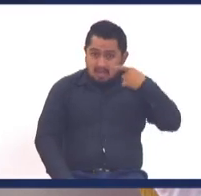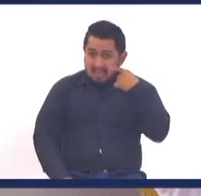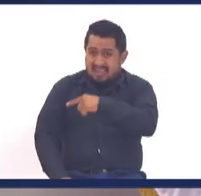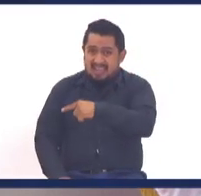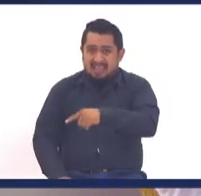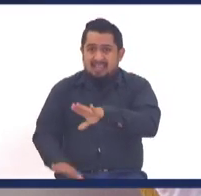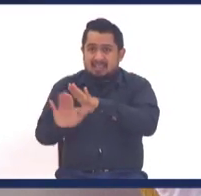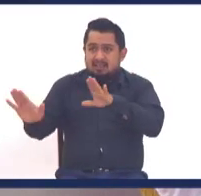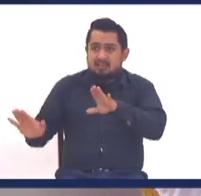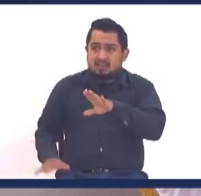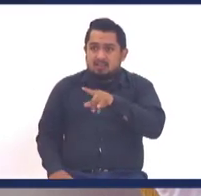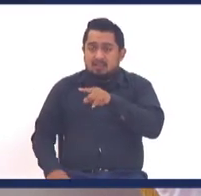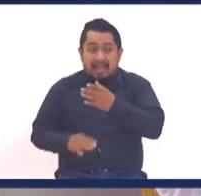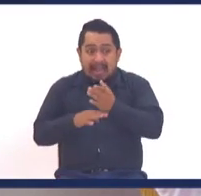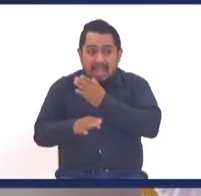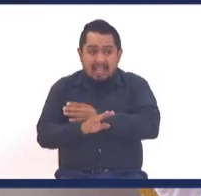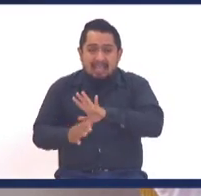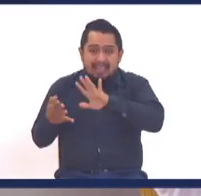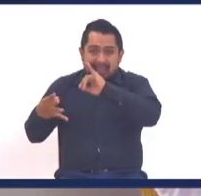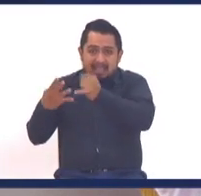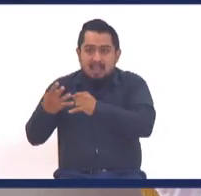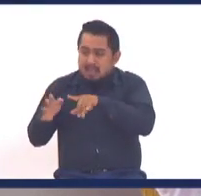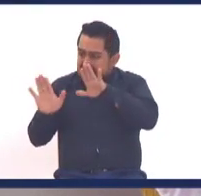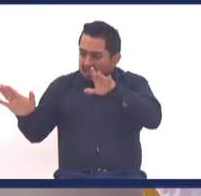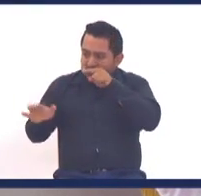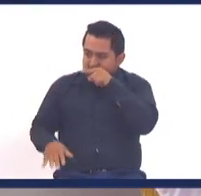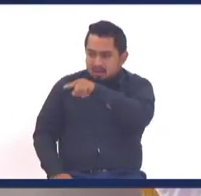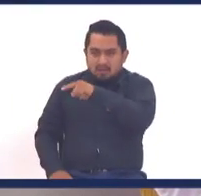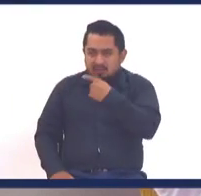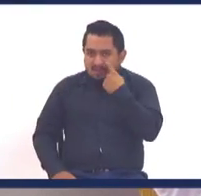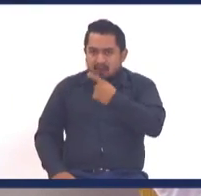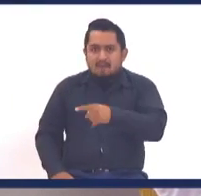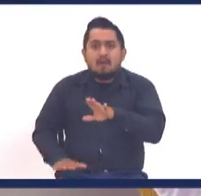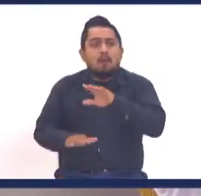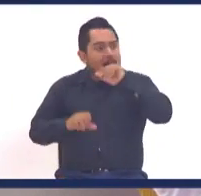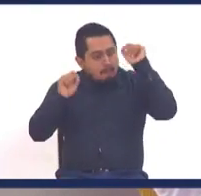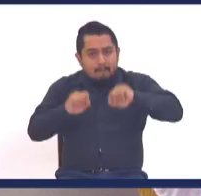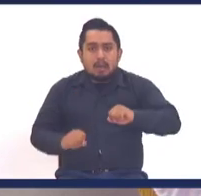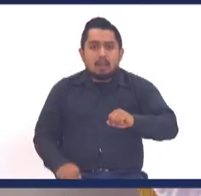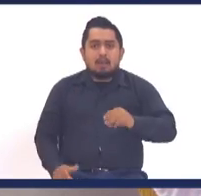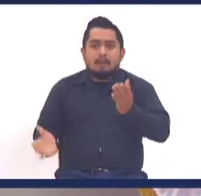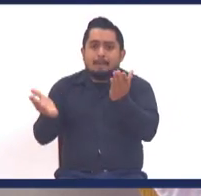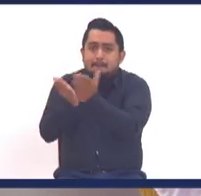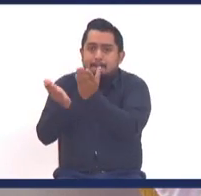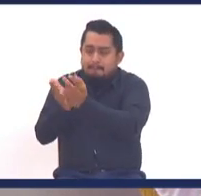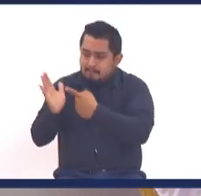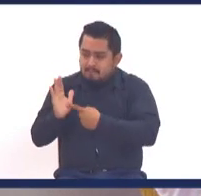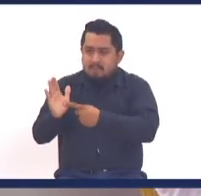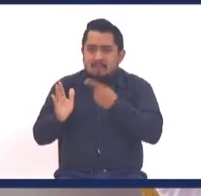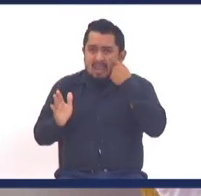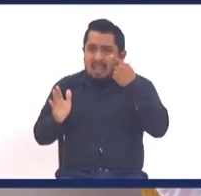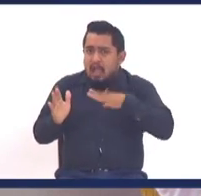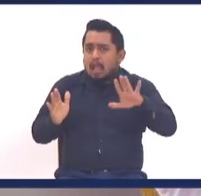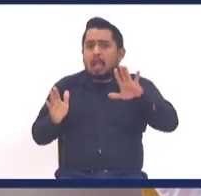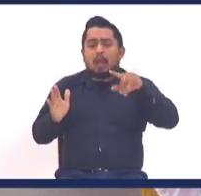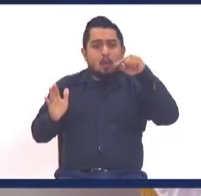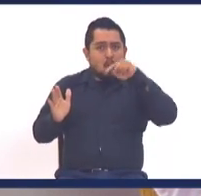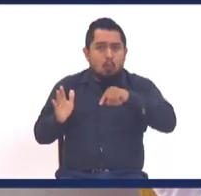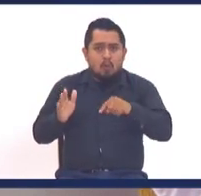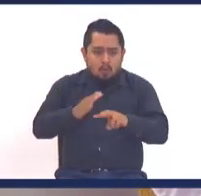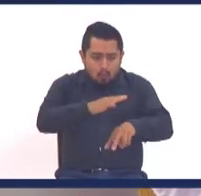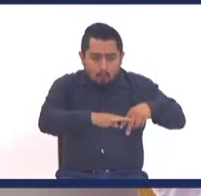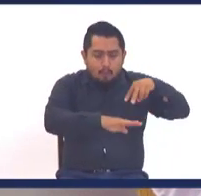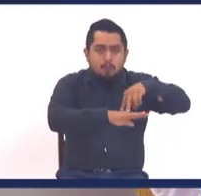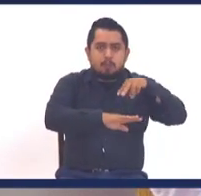los que ahí estaban habían visto lo que Jesús era capaz de hacer. Y en la Biblia hay muchos ejemplos referentes a la